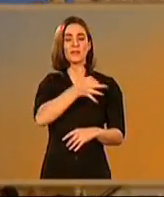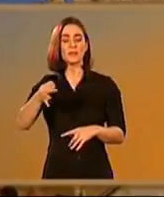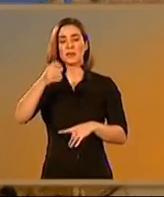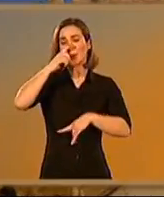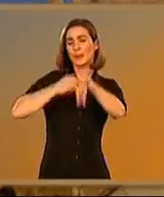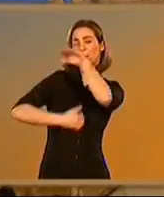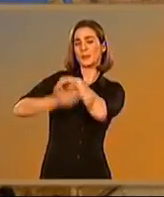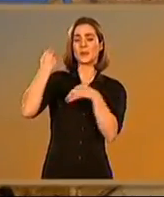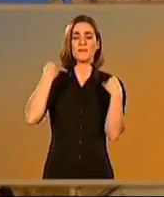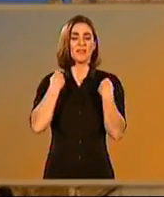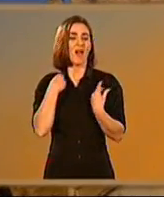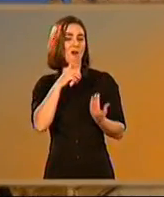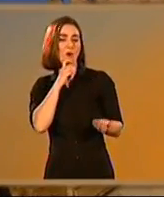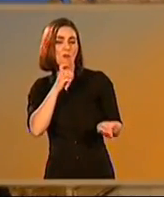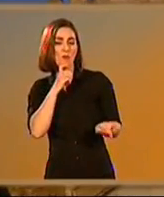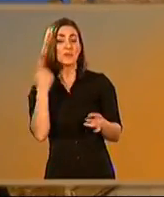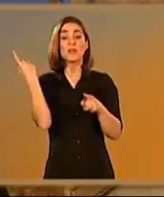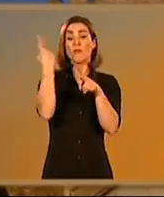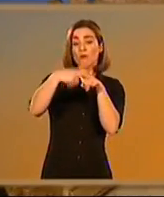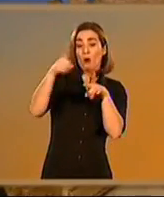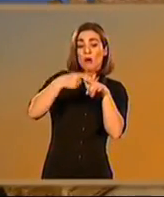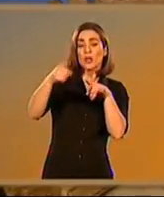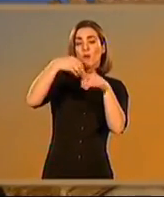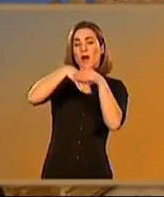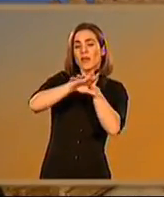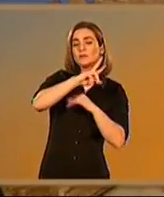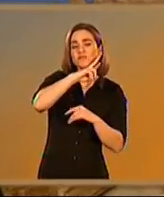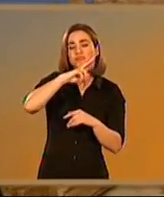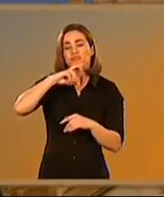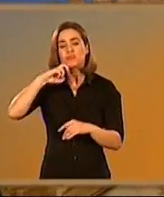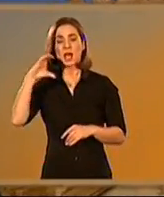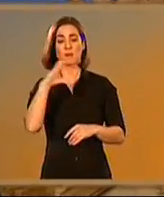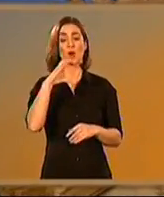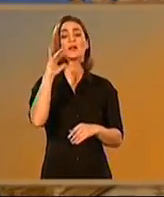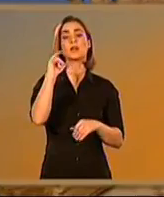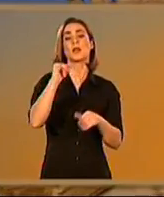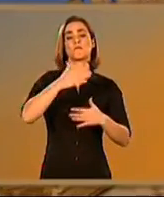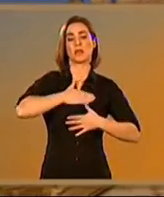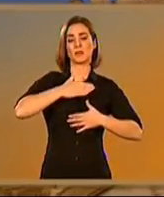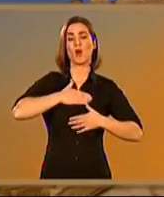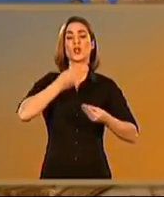todos los rincones y en donde se ha logrado preservar un impresionante patrimonio histórico.